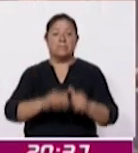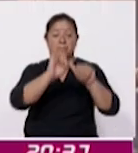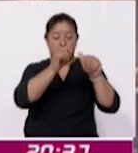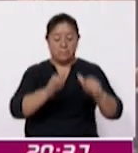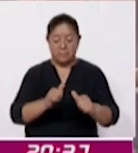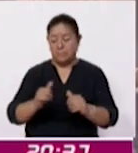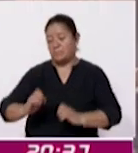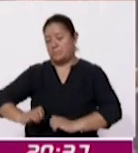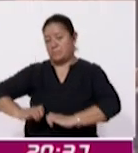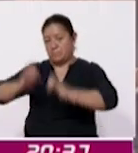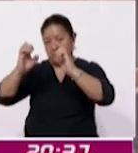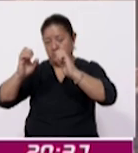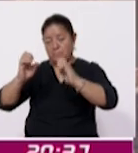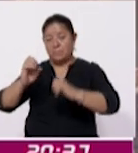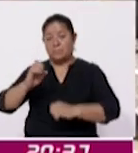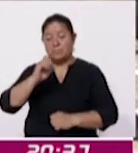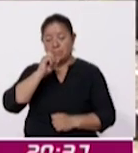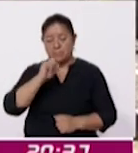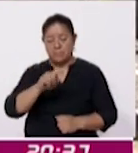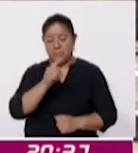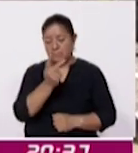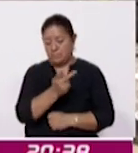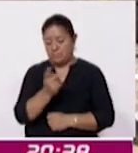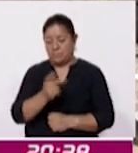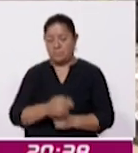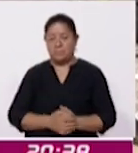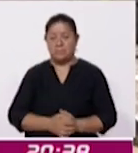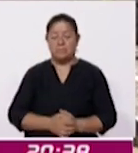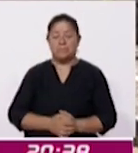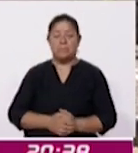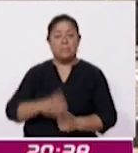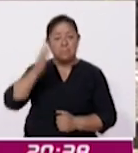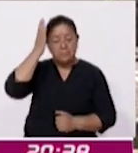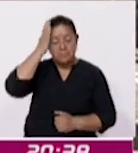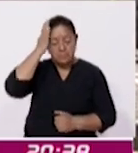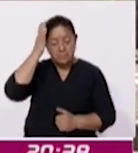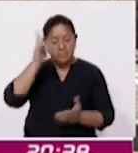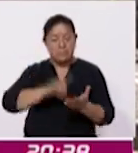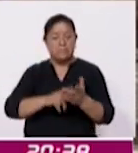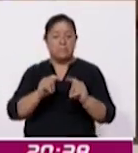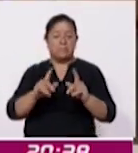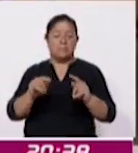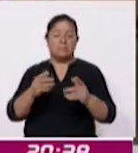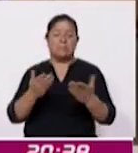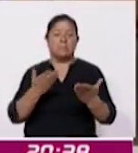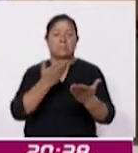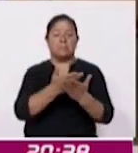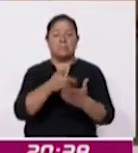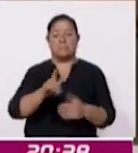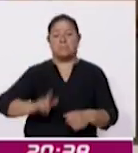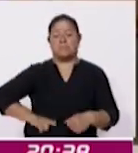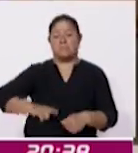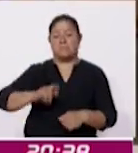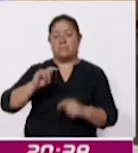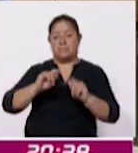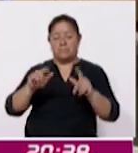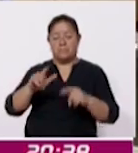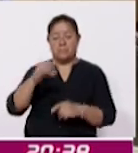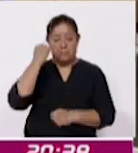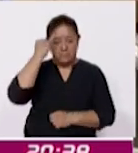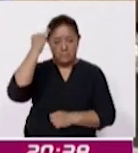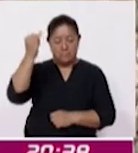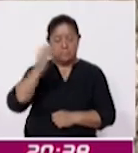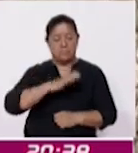el Instituto Nacional de Antropología e Historia de Legación de la Escala planteará al gobierno del estado la creación de proyectos en monumentos